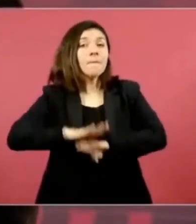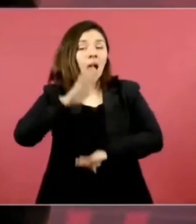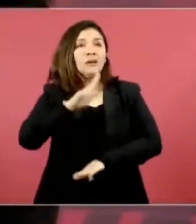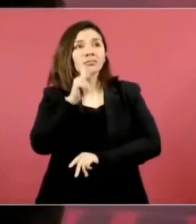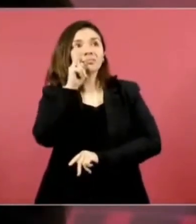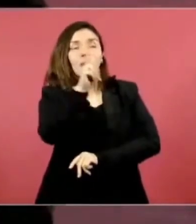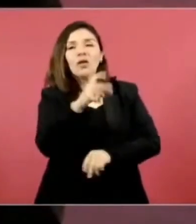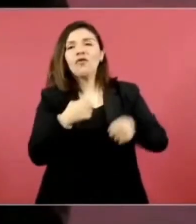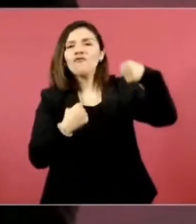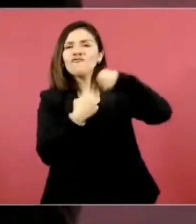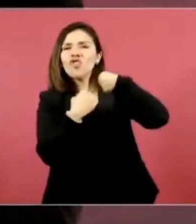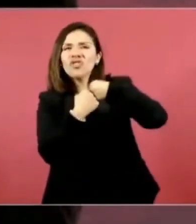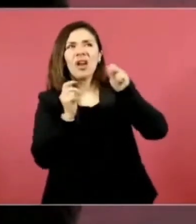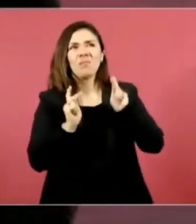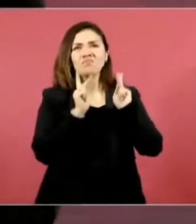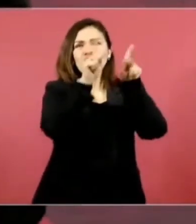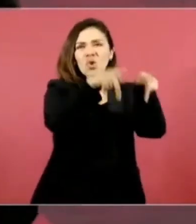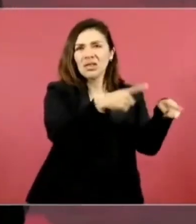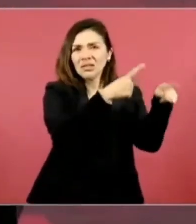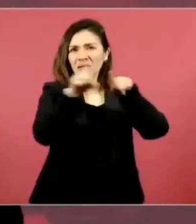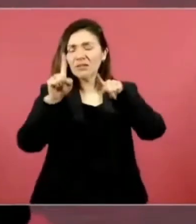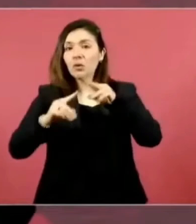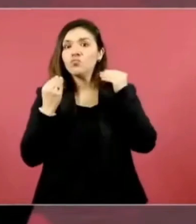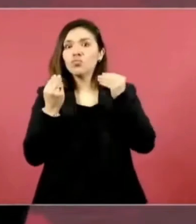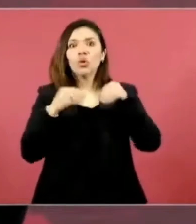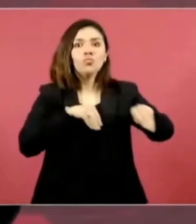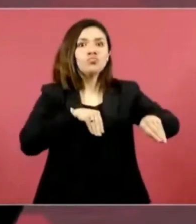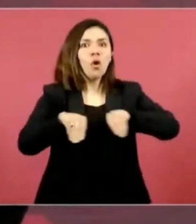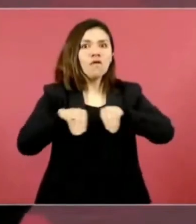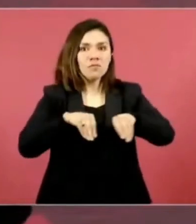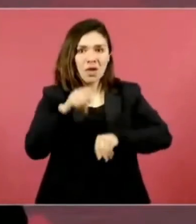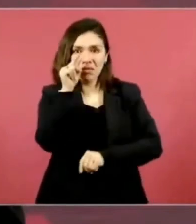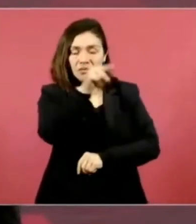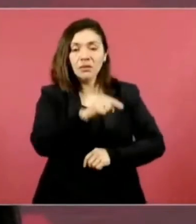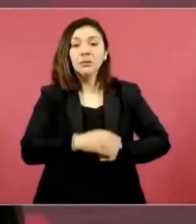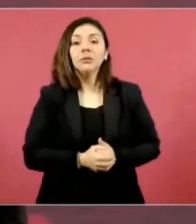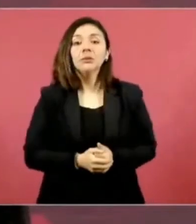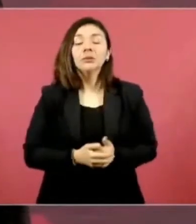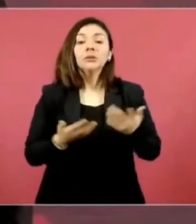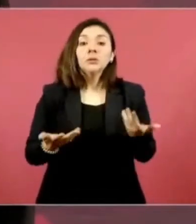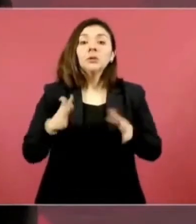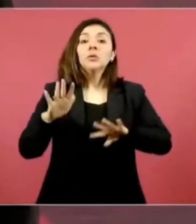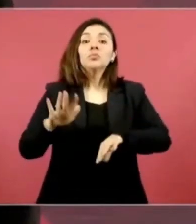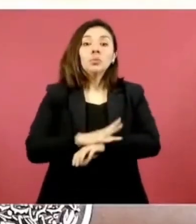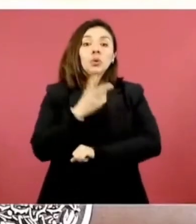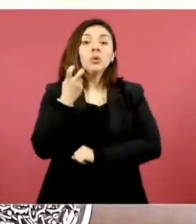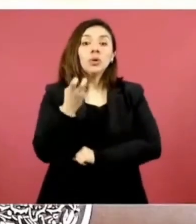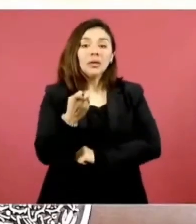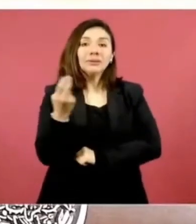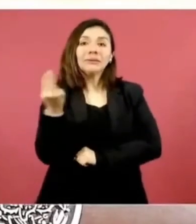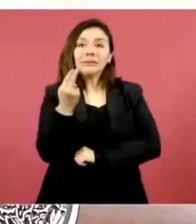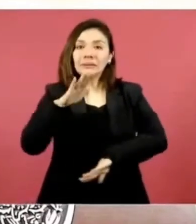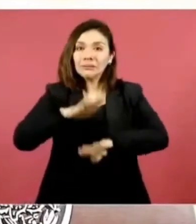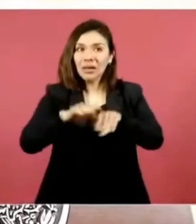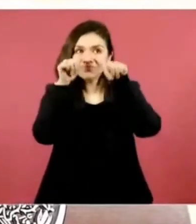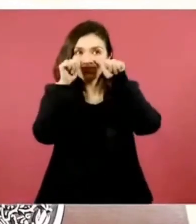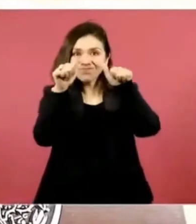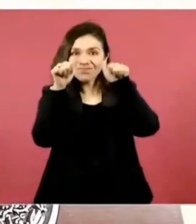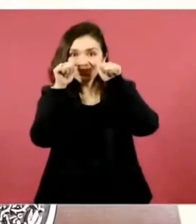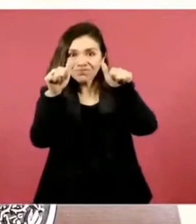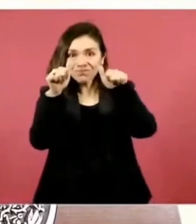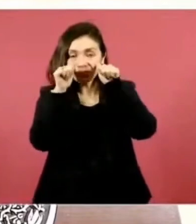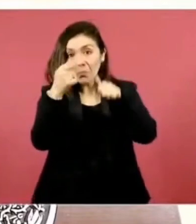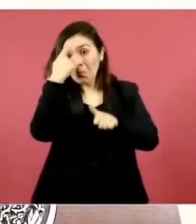puentes, y por eso tenemos que estar atentos para que